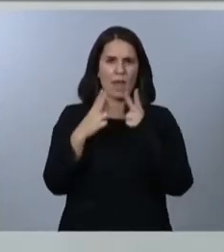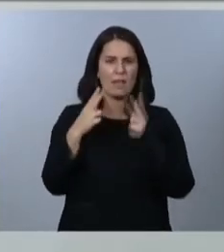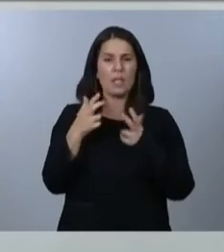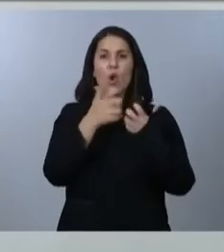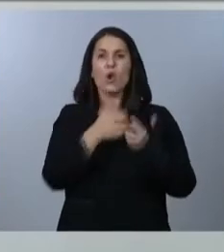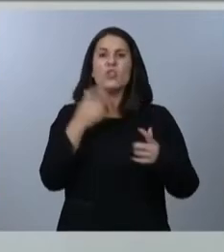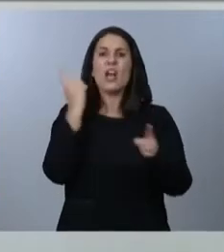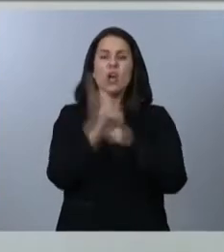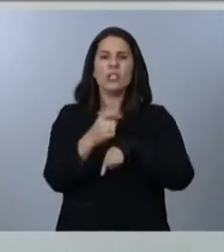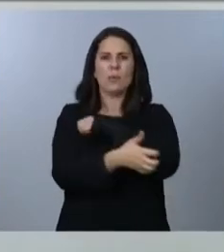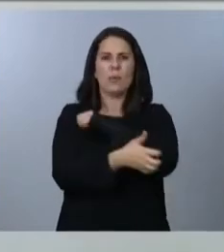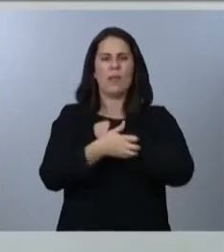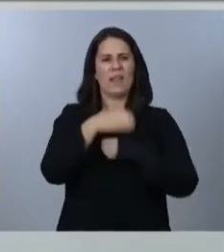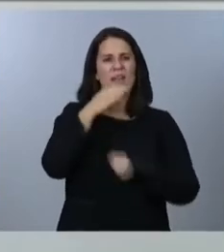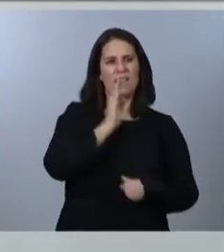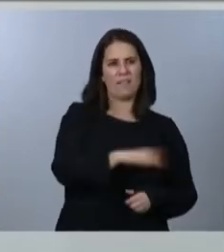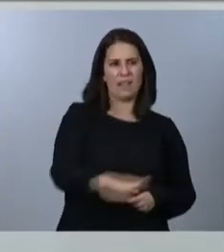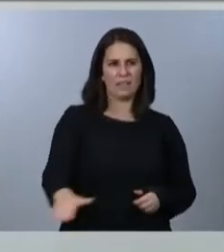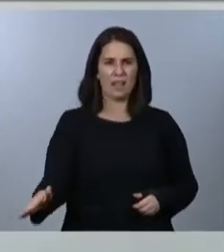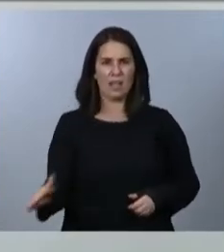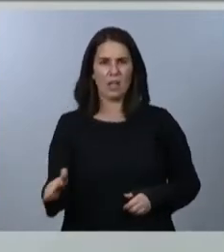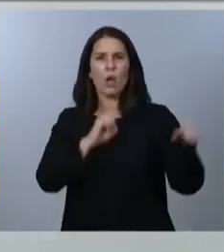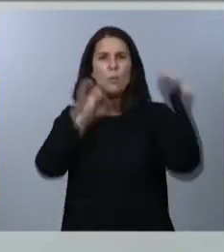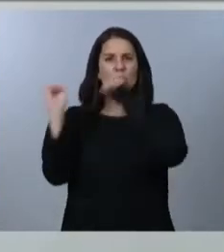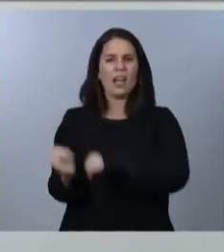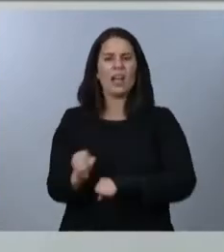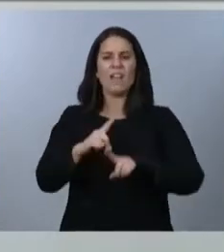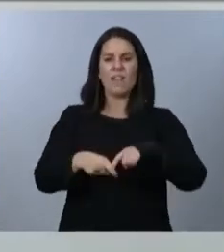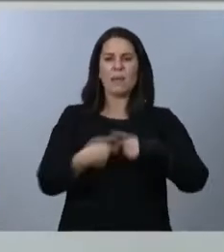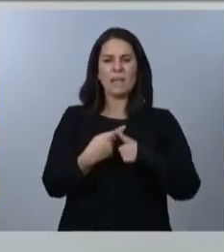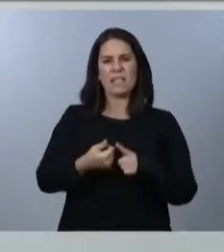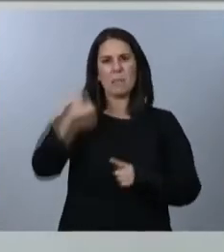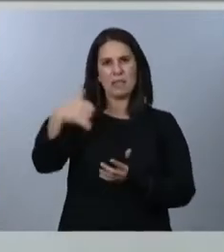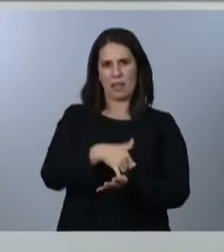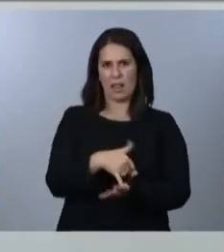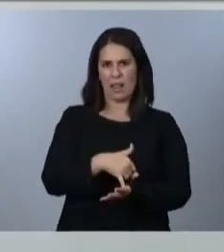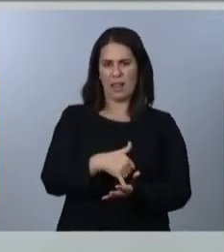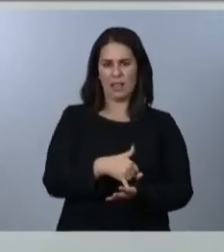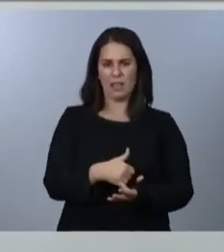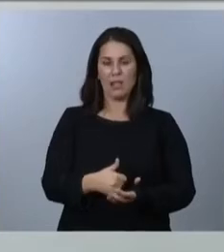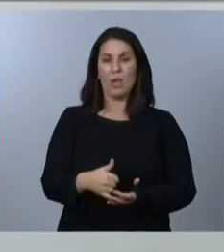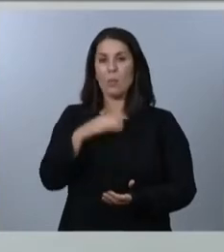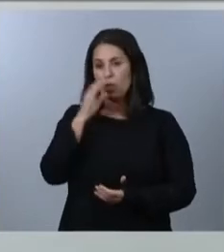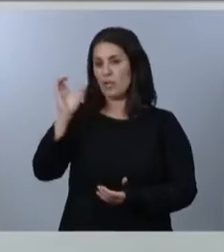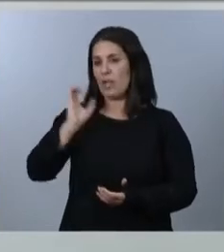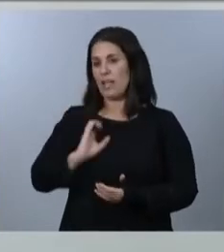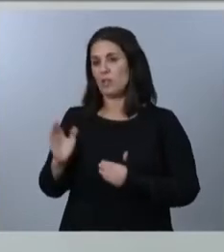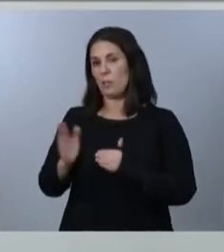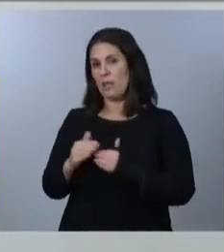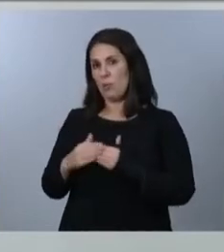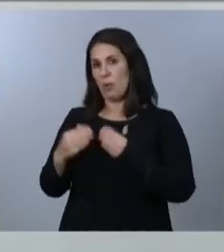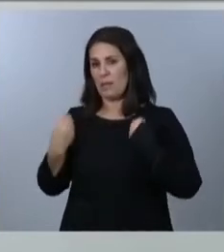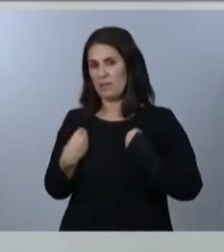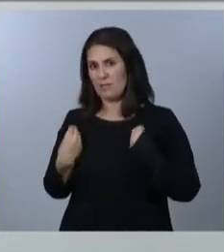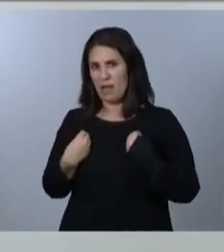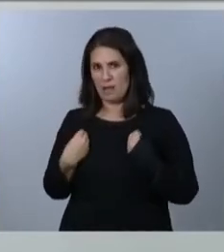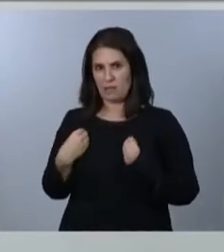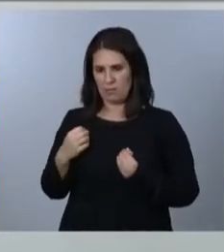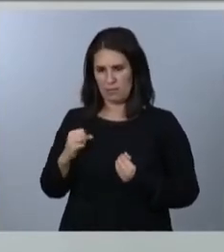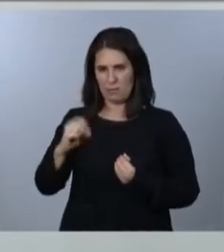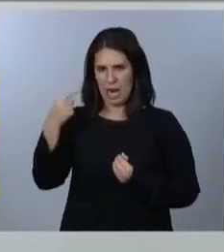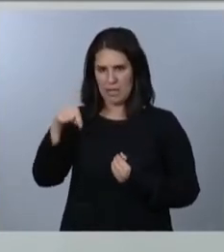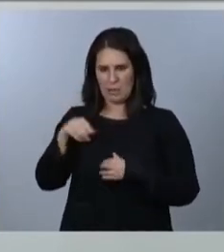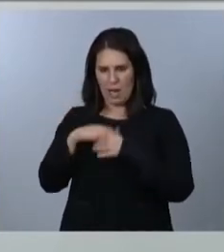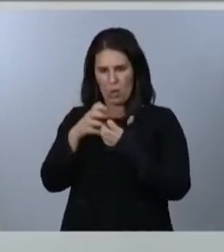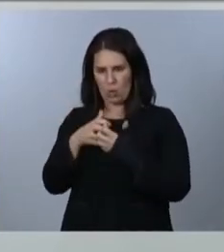infantil, proteger a las familias más vulnerables. Y, para ello, además del ingreso mínimo vital, que es, sin duda alguna, la principal palanca para luchar contra la